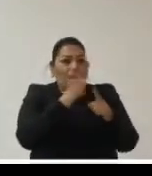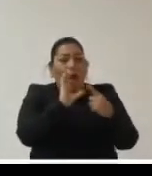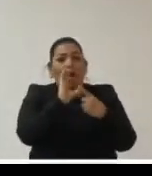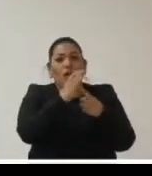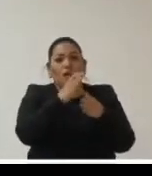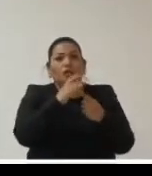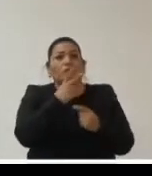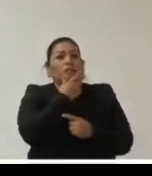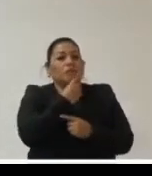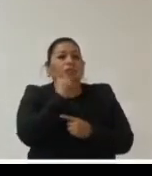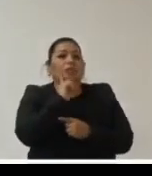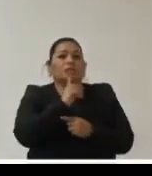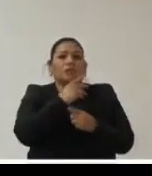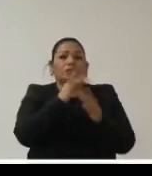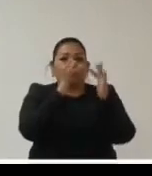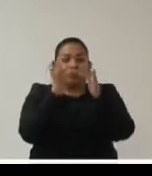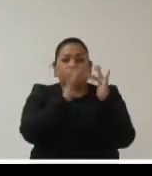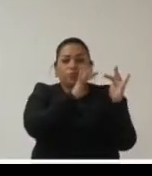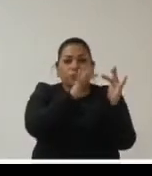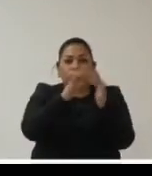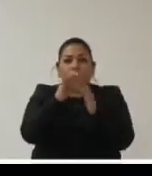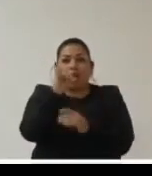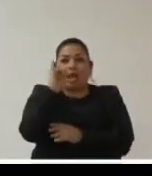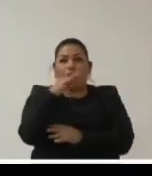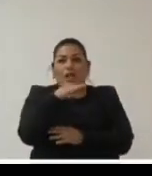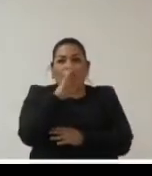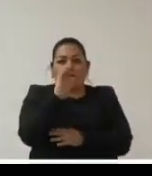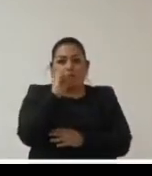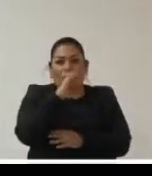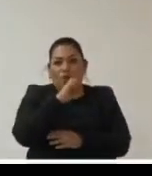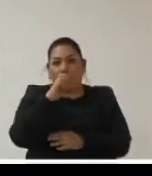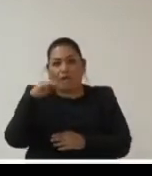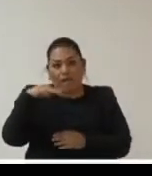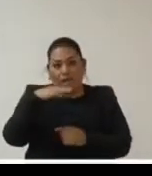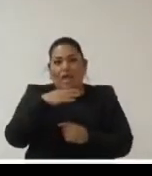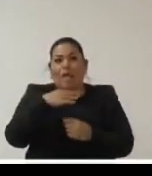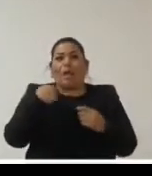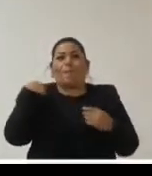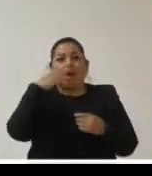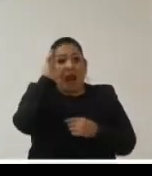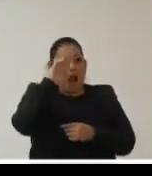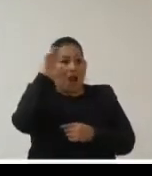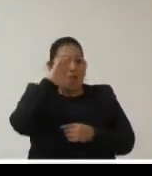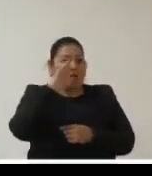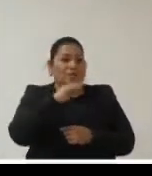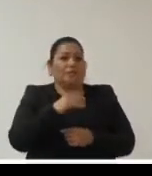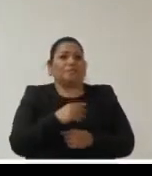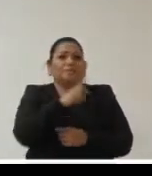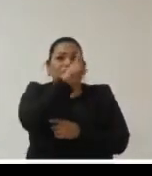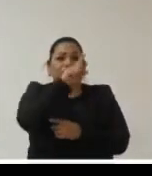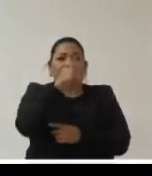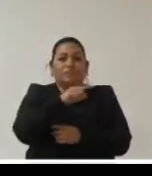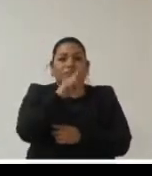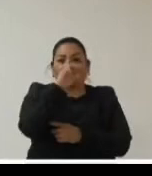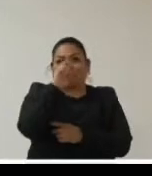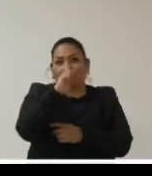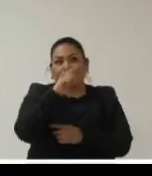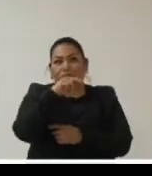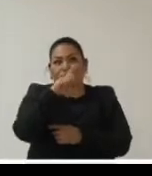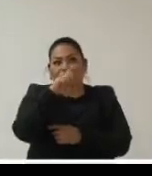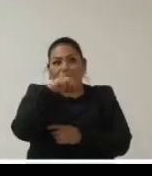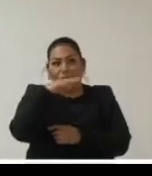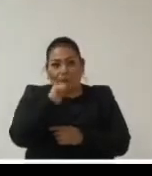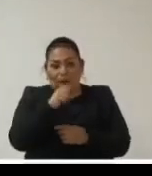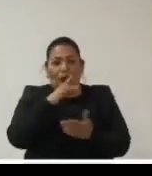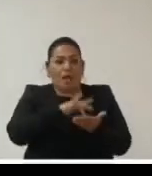comisionados y comisionadas del INFOEM en esta tarde la maestra Zulema Martínez Sánchez comisionada presidenta quien ha